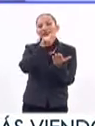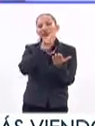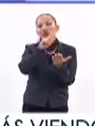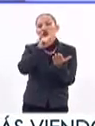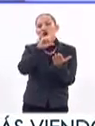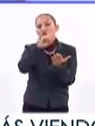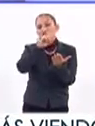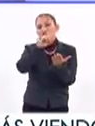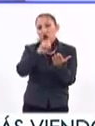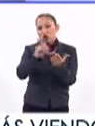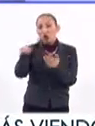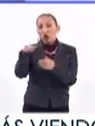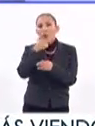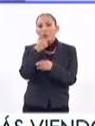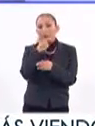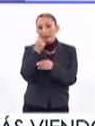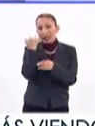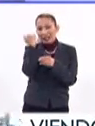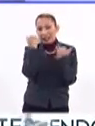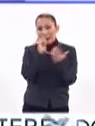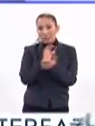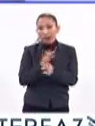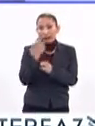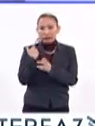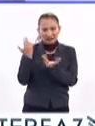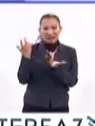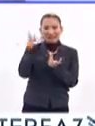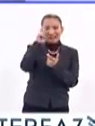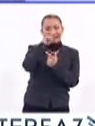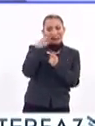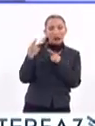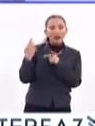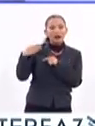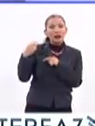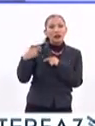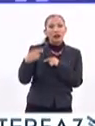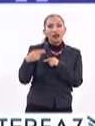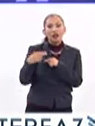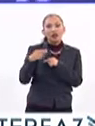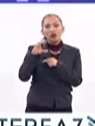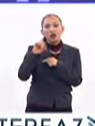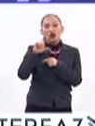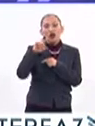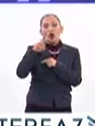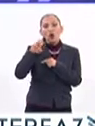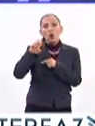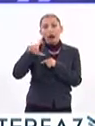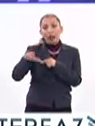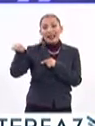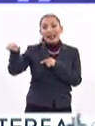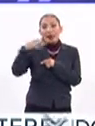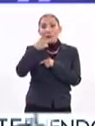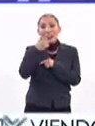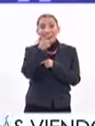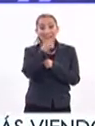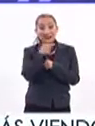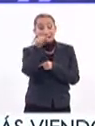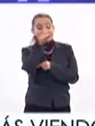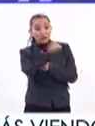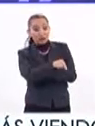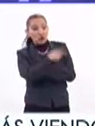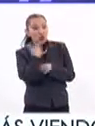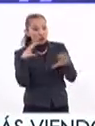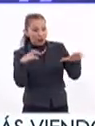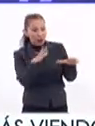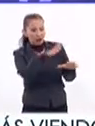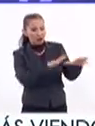que es de uno de los autores más controversiales, que se apellida Coldwell, y entonces es lo que dice, si tú estás